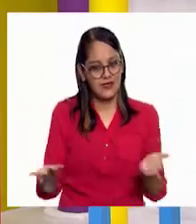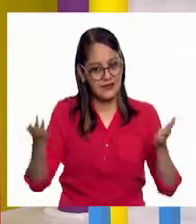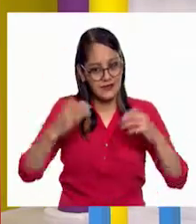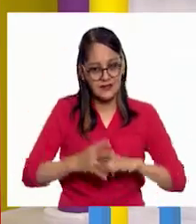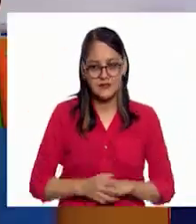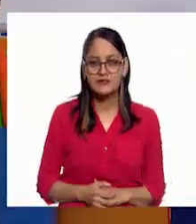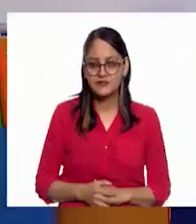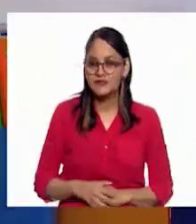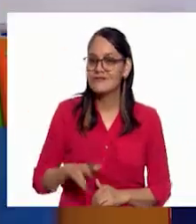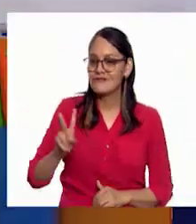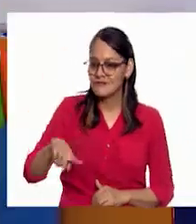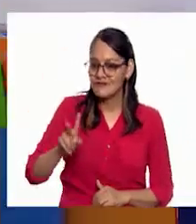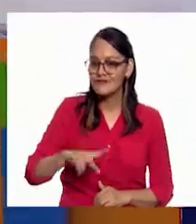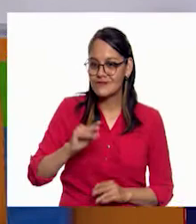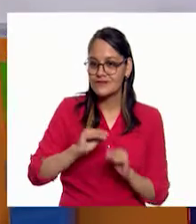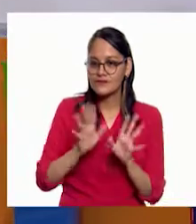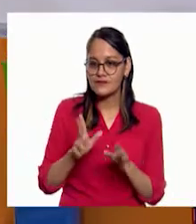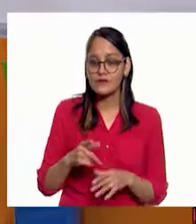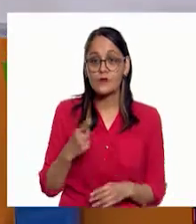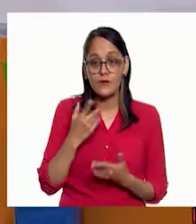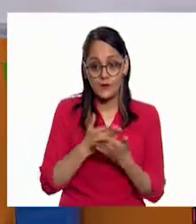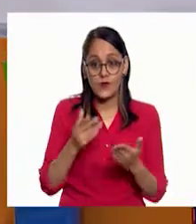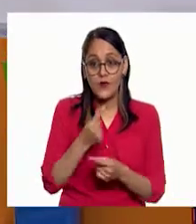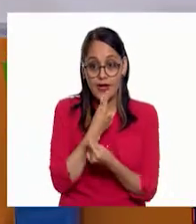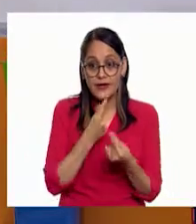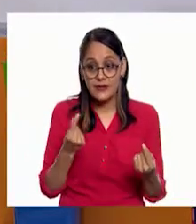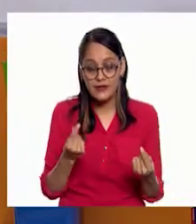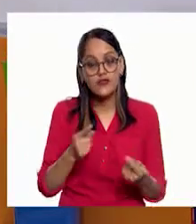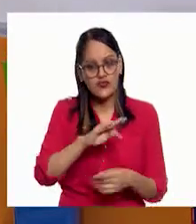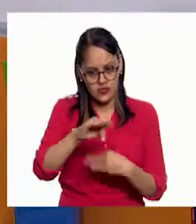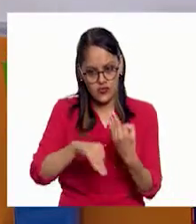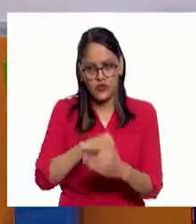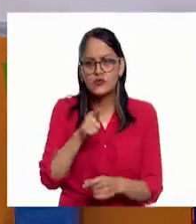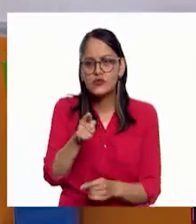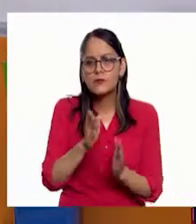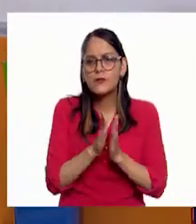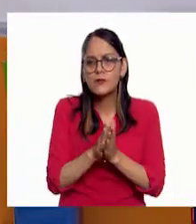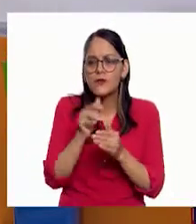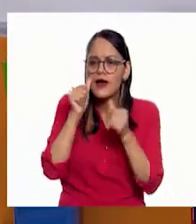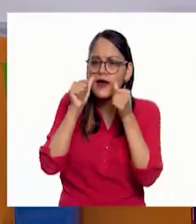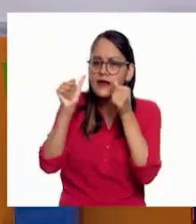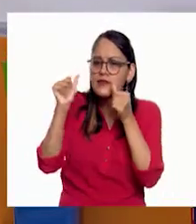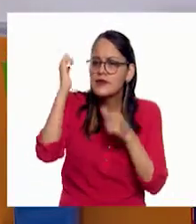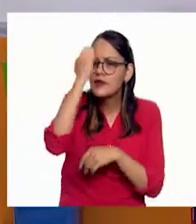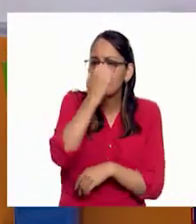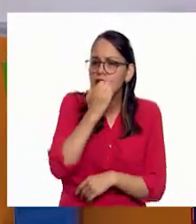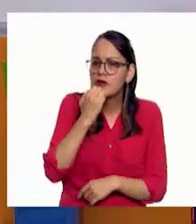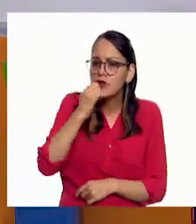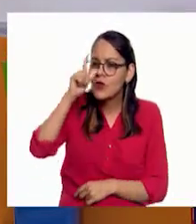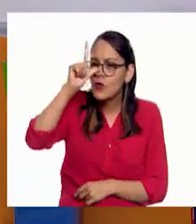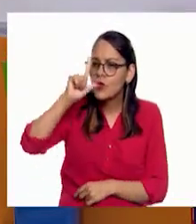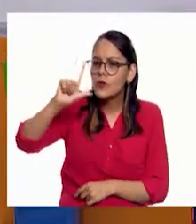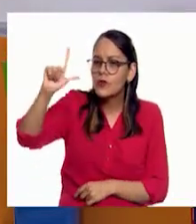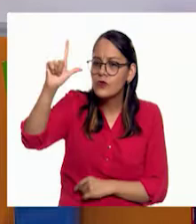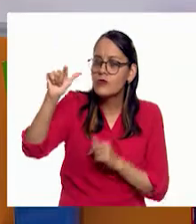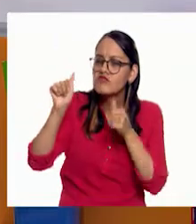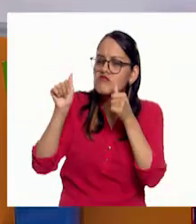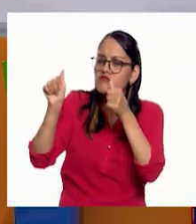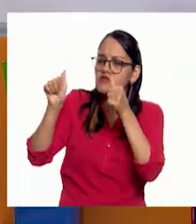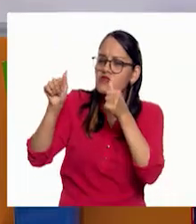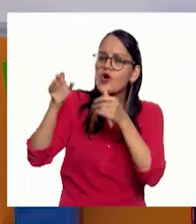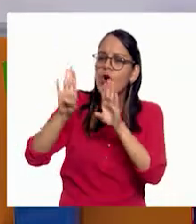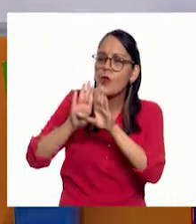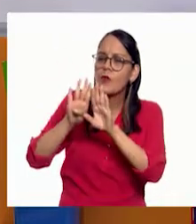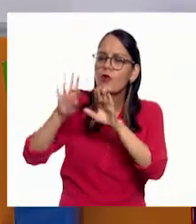Ya me imagino, ya me imagino. Entonces, la invitación para las niñas y los niños es que observen la luna, pongan atención a sus